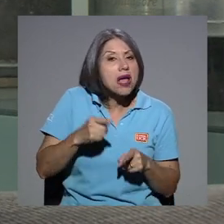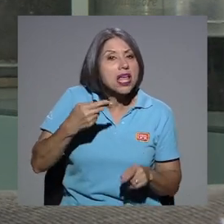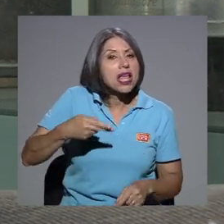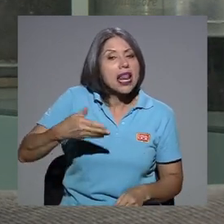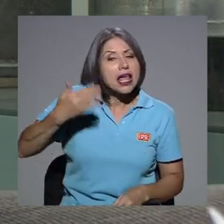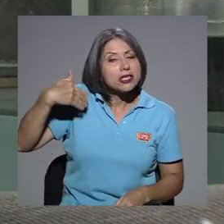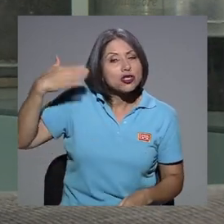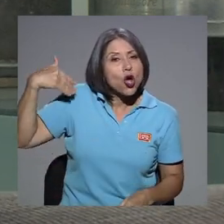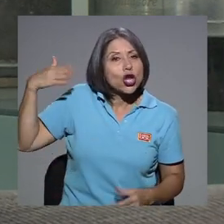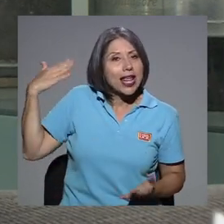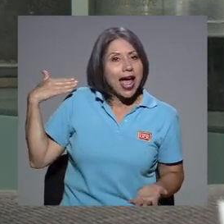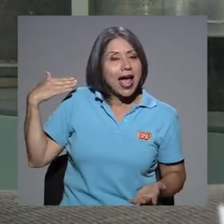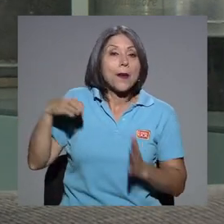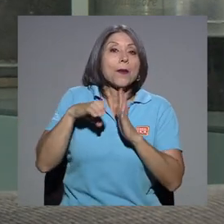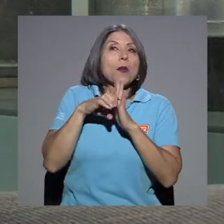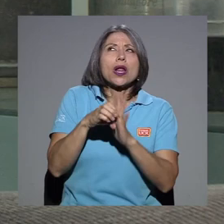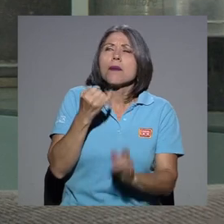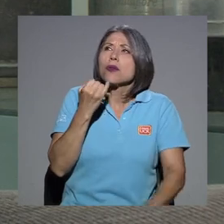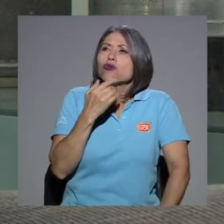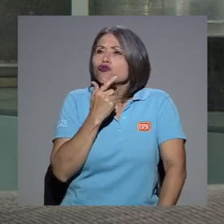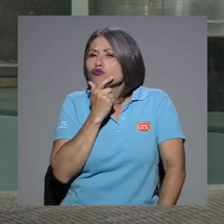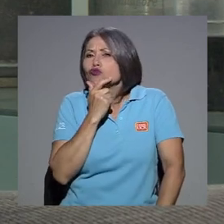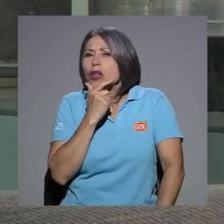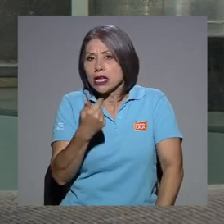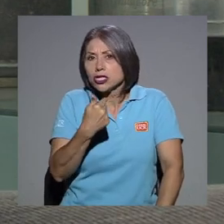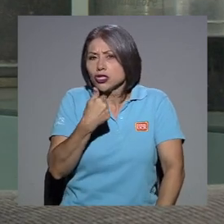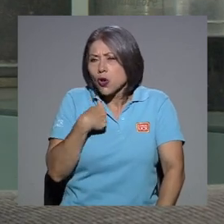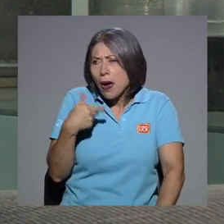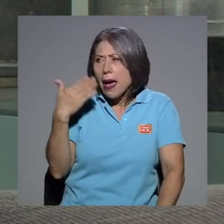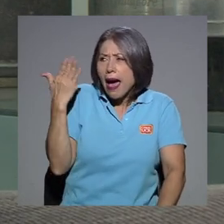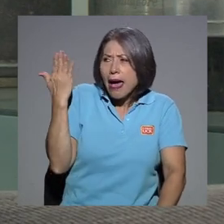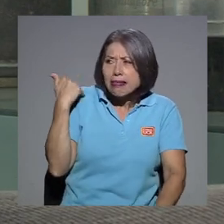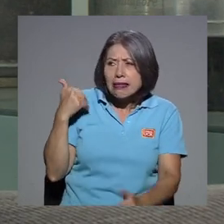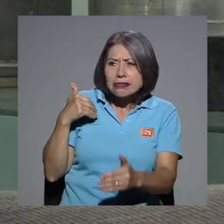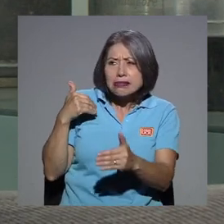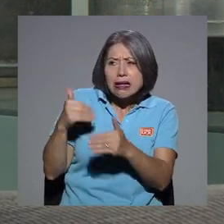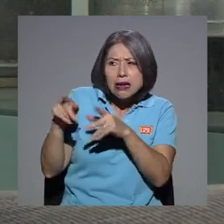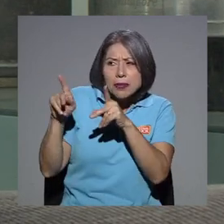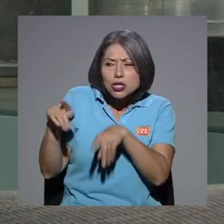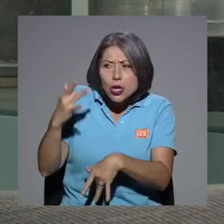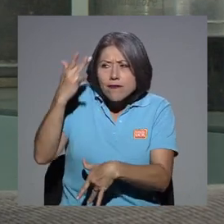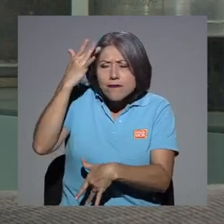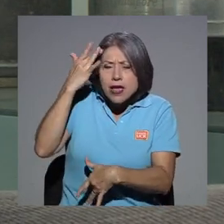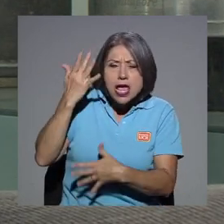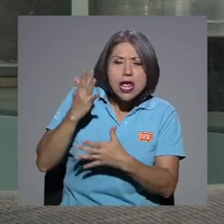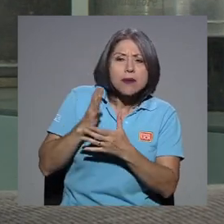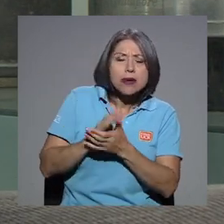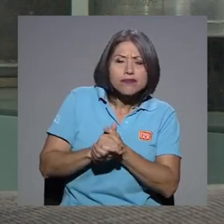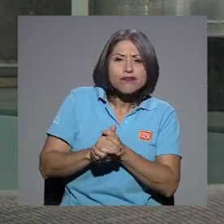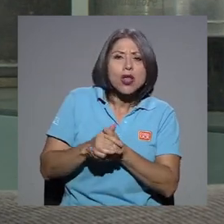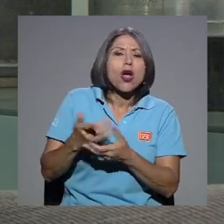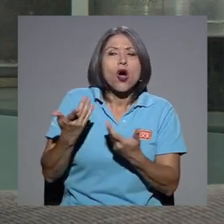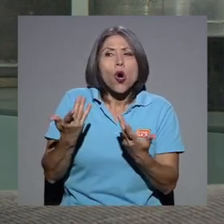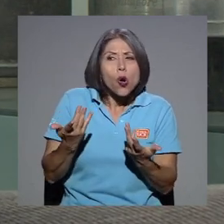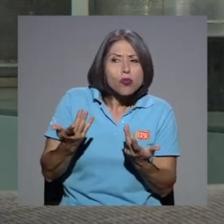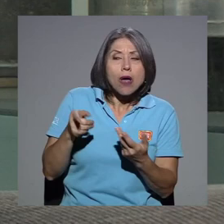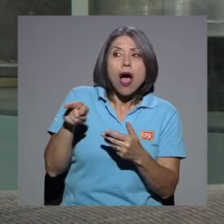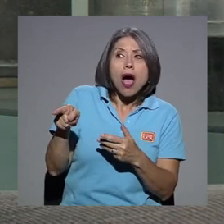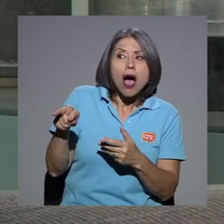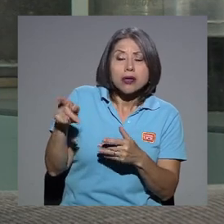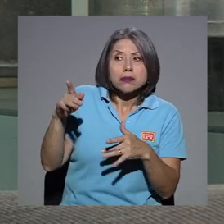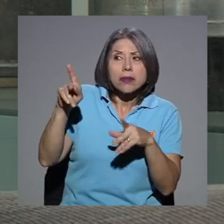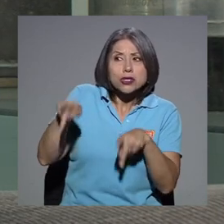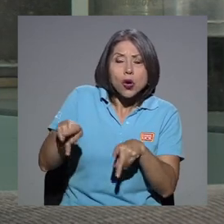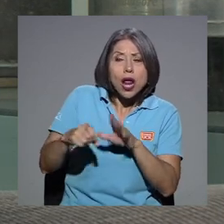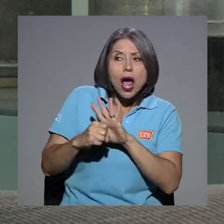yo estuve a la par de alguna persona que presentaba signos severos o que se supiera que es un caso de este tipo. Eso es fijo